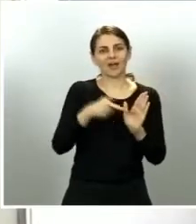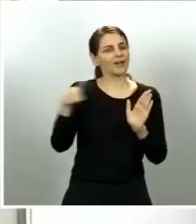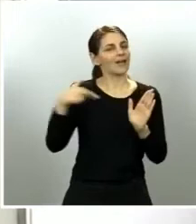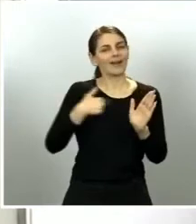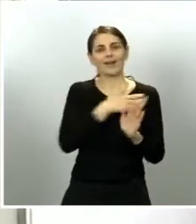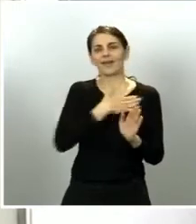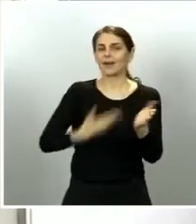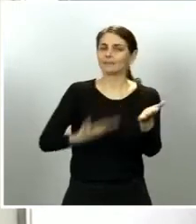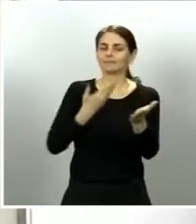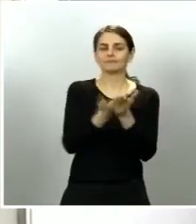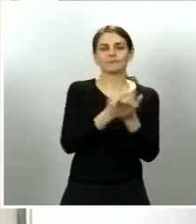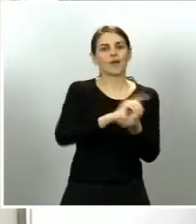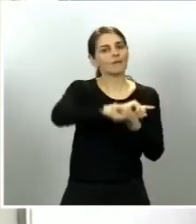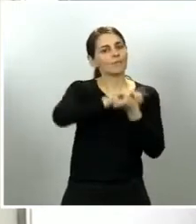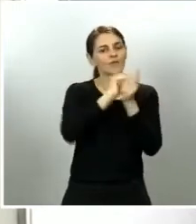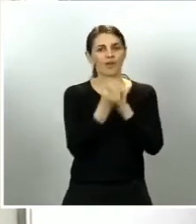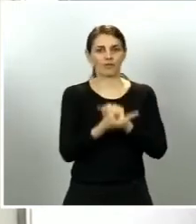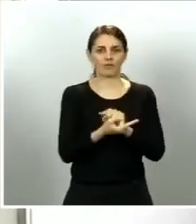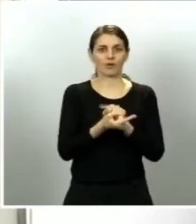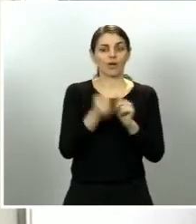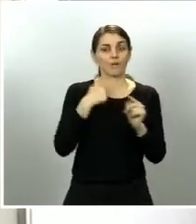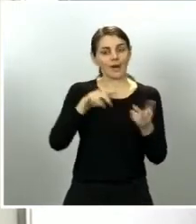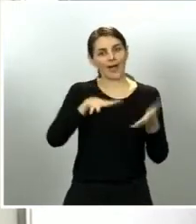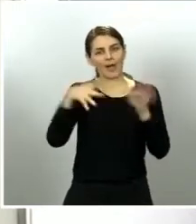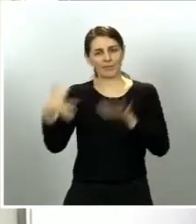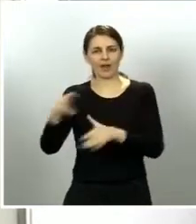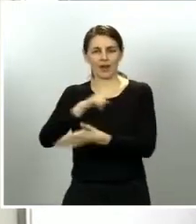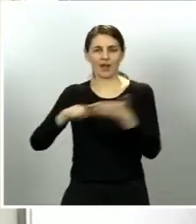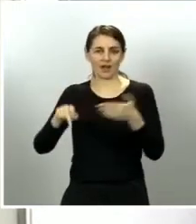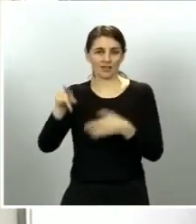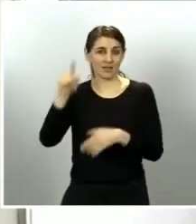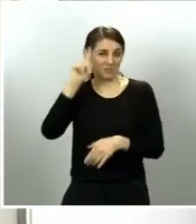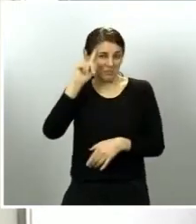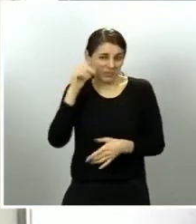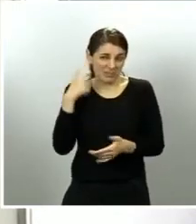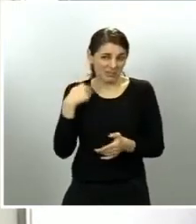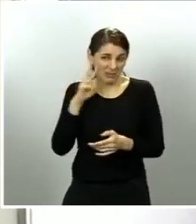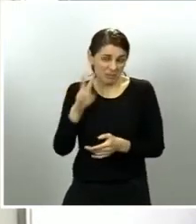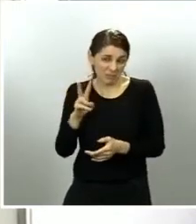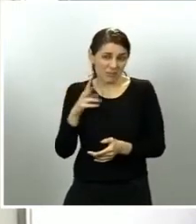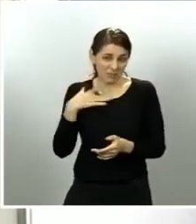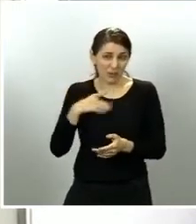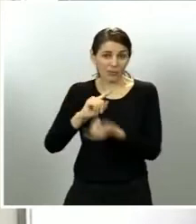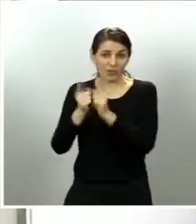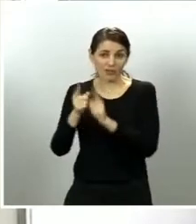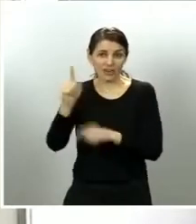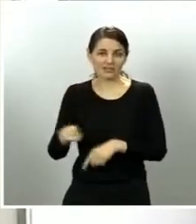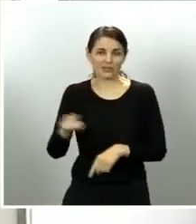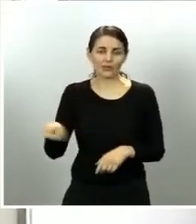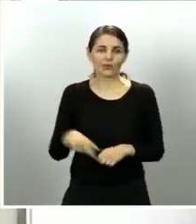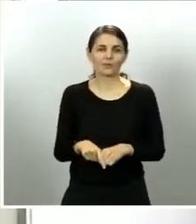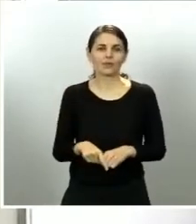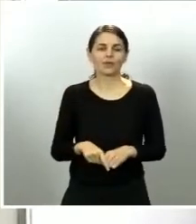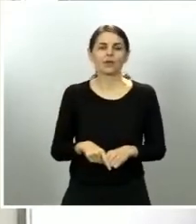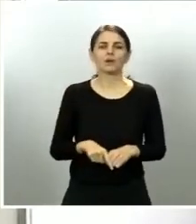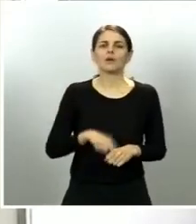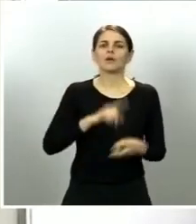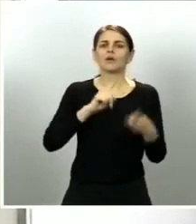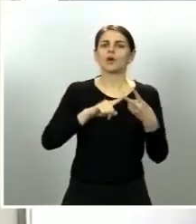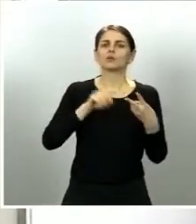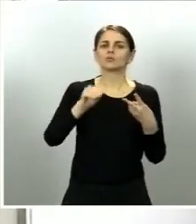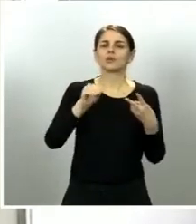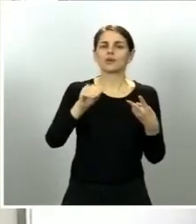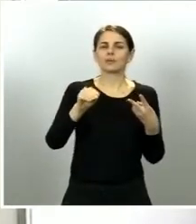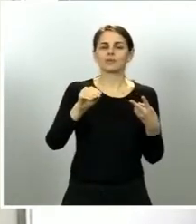margen para poder introducir modificaciones y también les quería preguntar cómo se va a producir el examen la evaluación de los